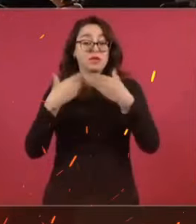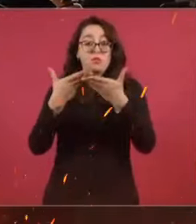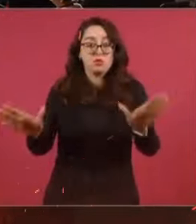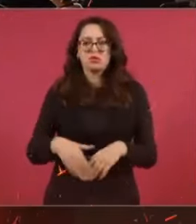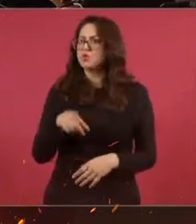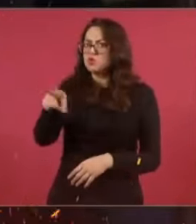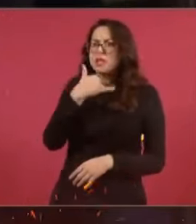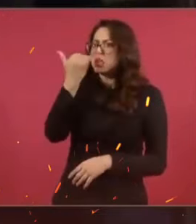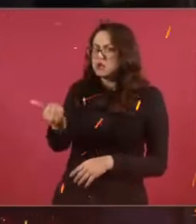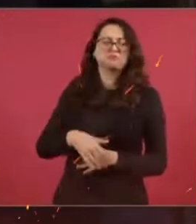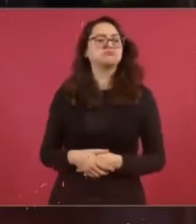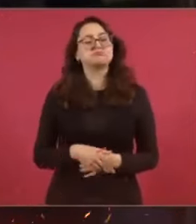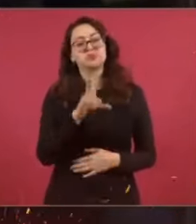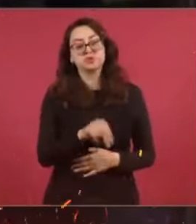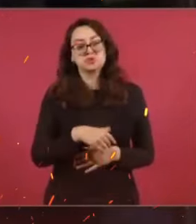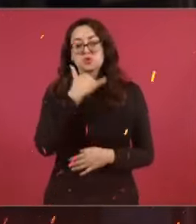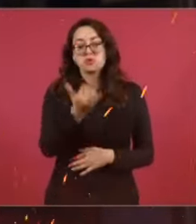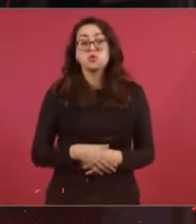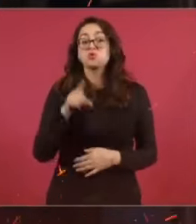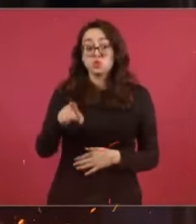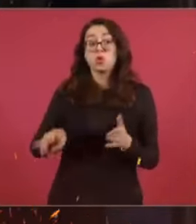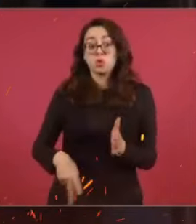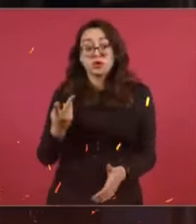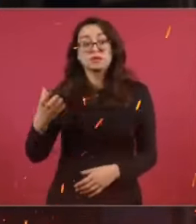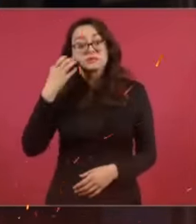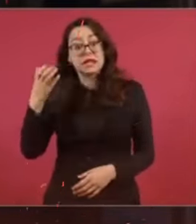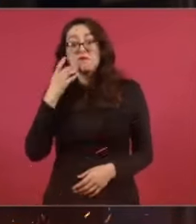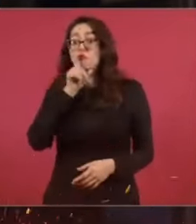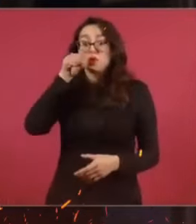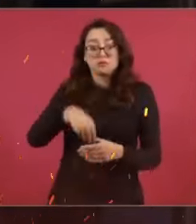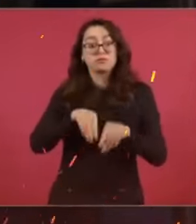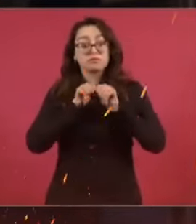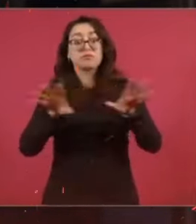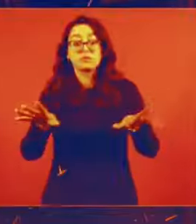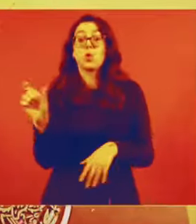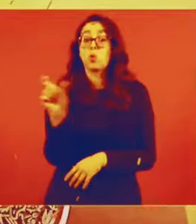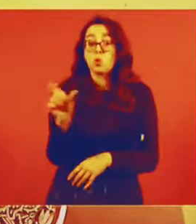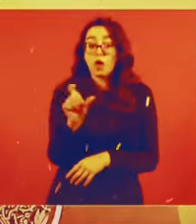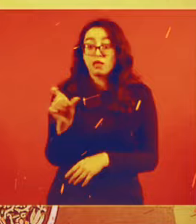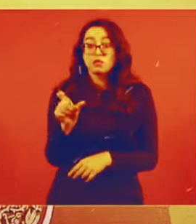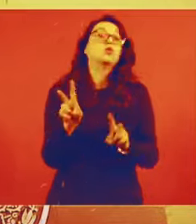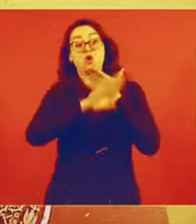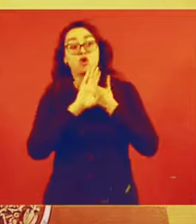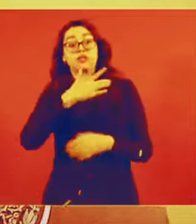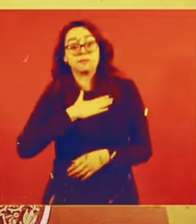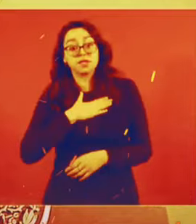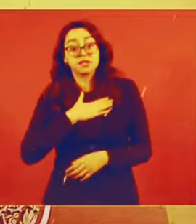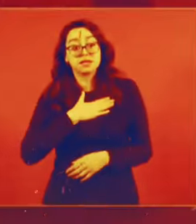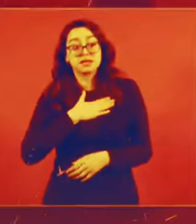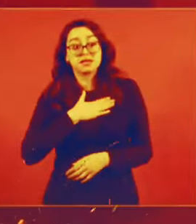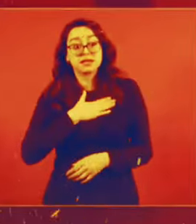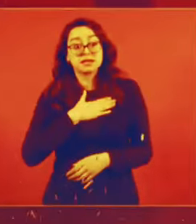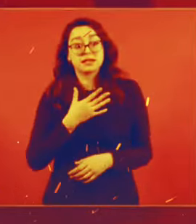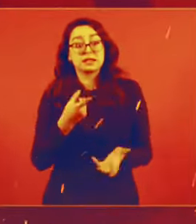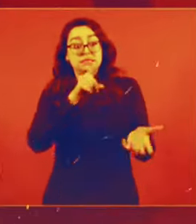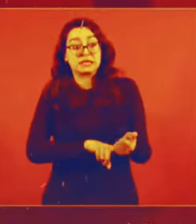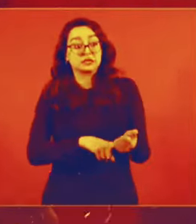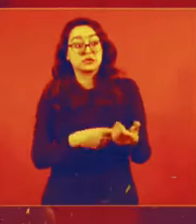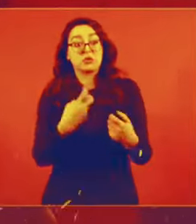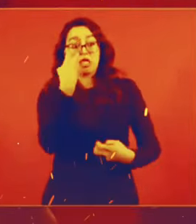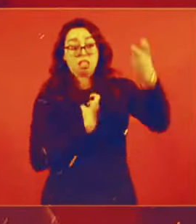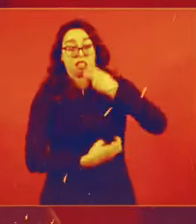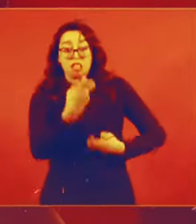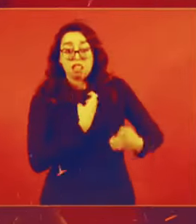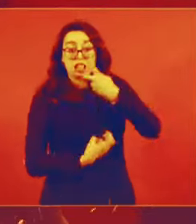No ve ningún error. No, no, Podría presentar un teléfono privado de uno de nosotros. Cuando se trata de un asunto donde está de por medio la